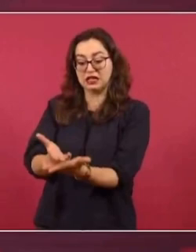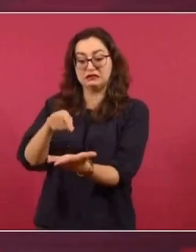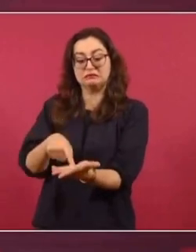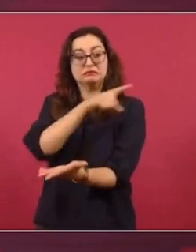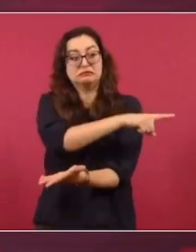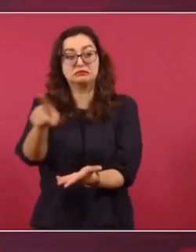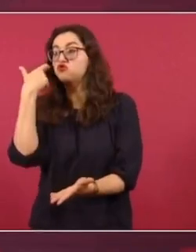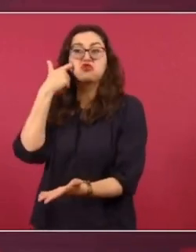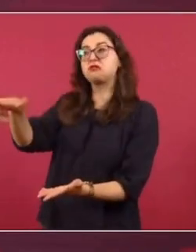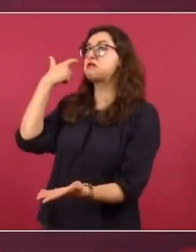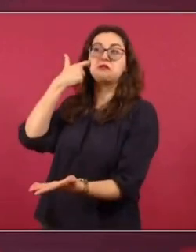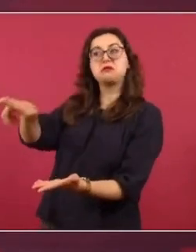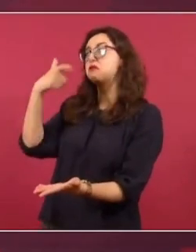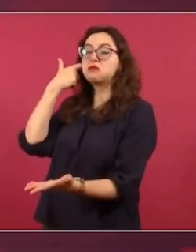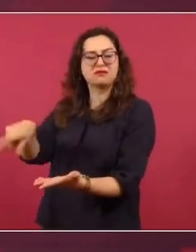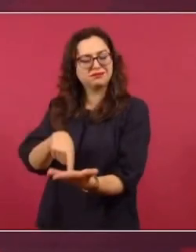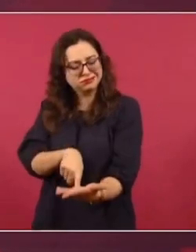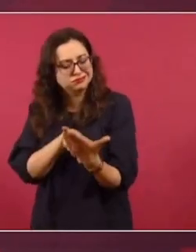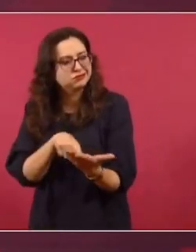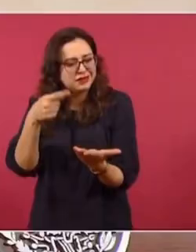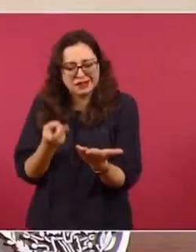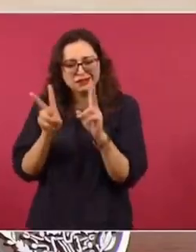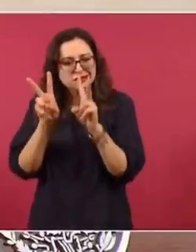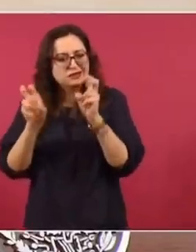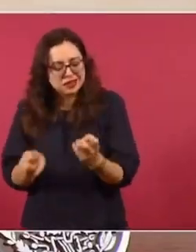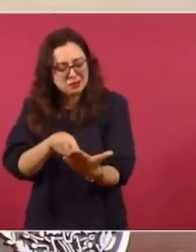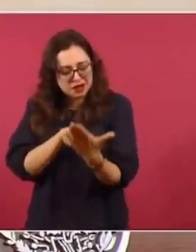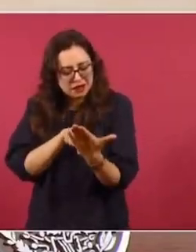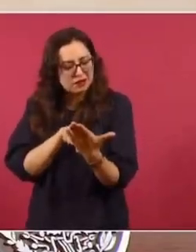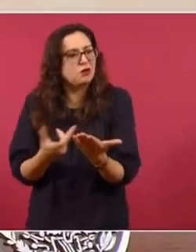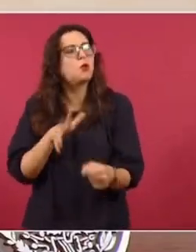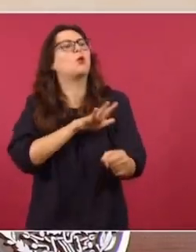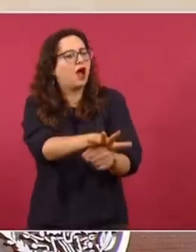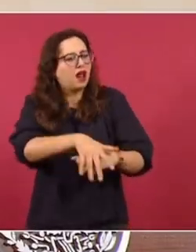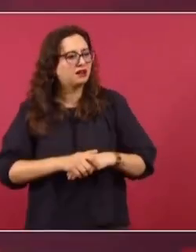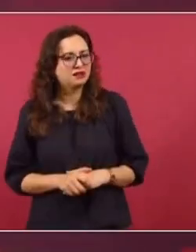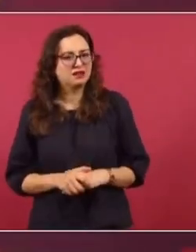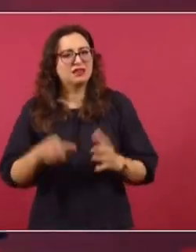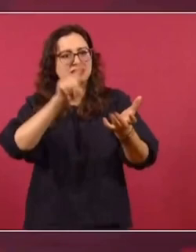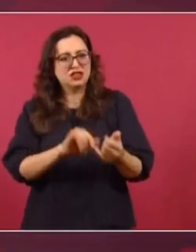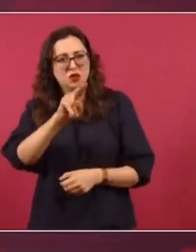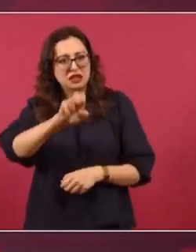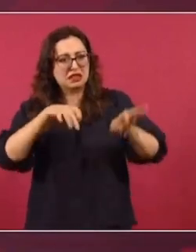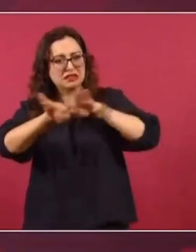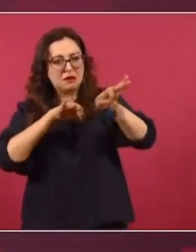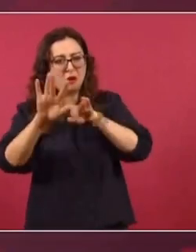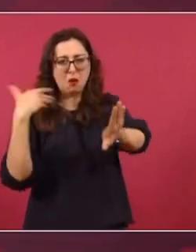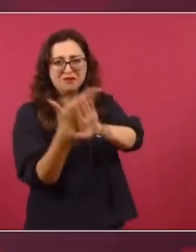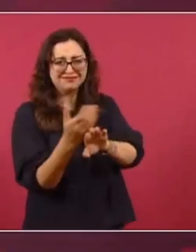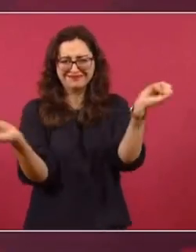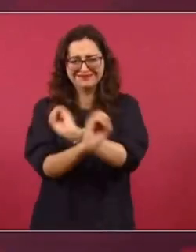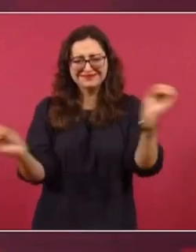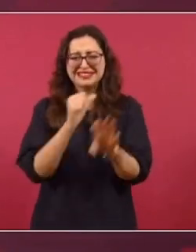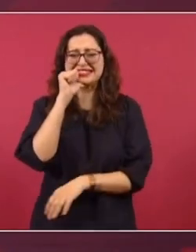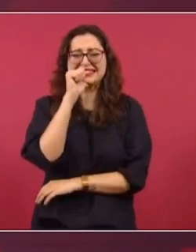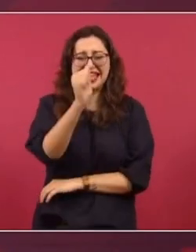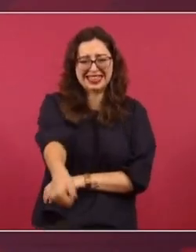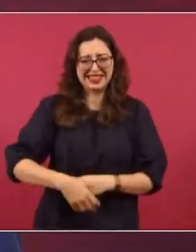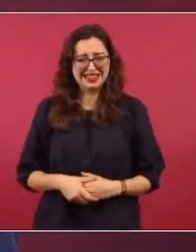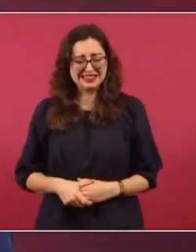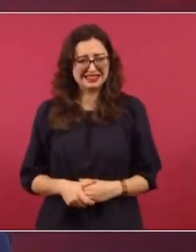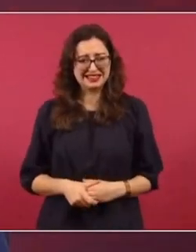no afecta en nada el funcionamiento del INE. Lo que